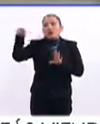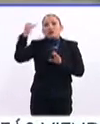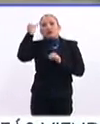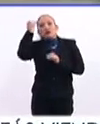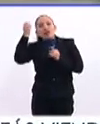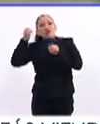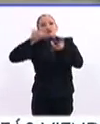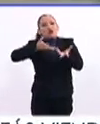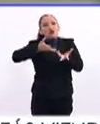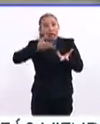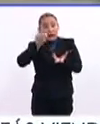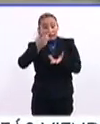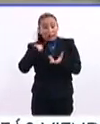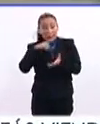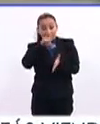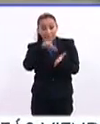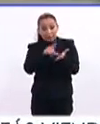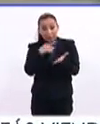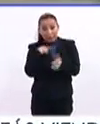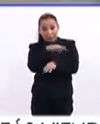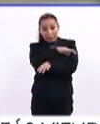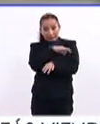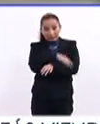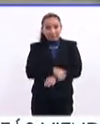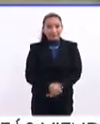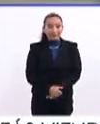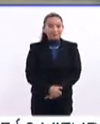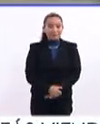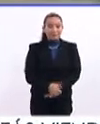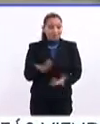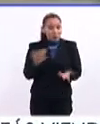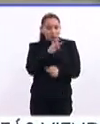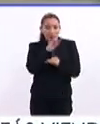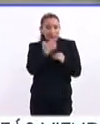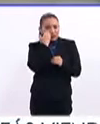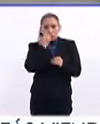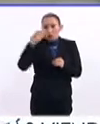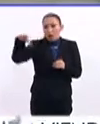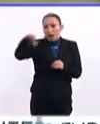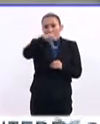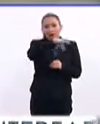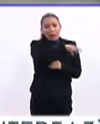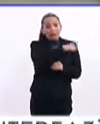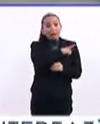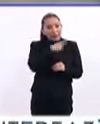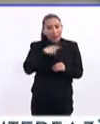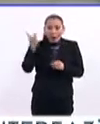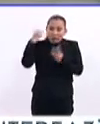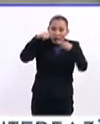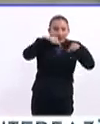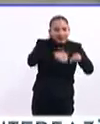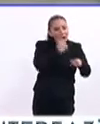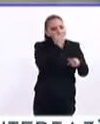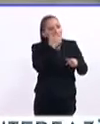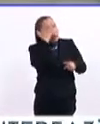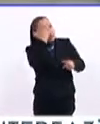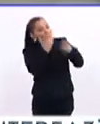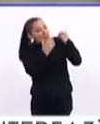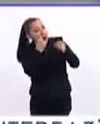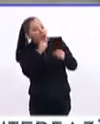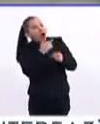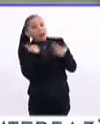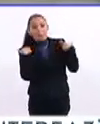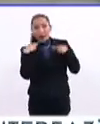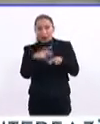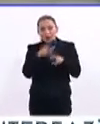expresando. Esa es una gran lección de diseño. Todas las escuelas por ejemplo deberían traer aquí a sus alumnos y